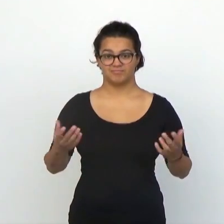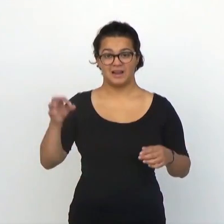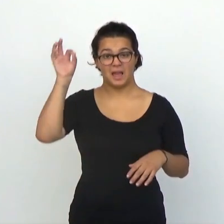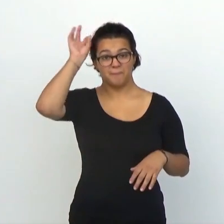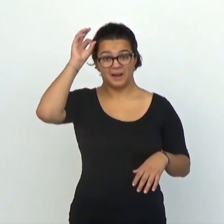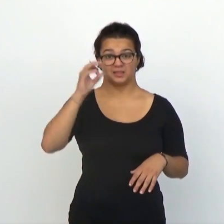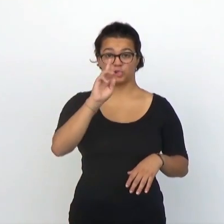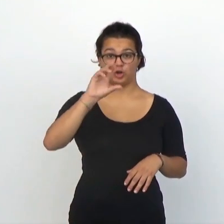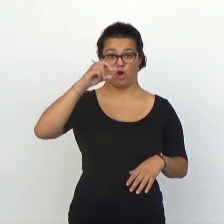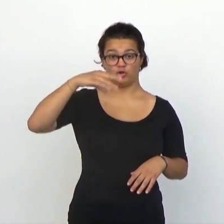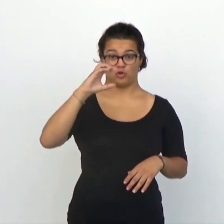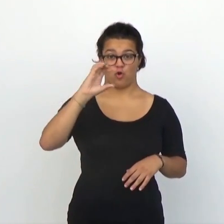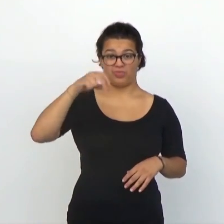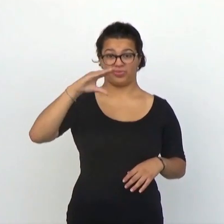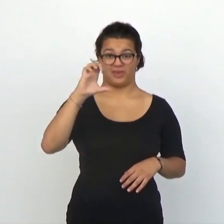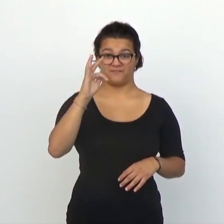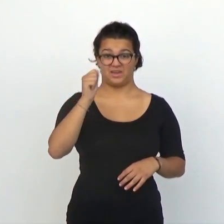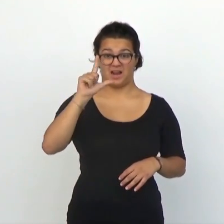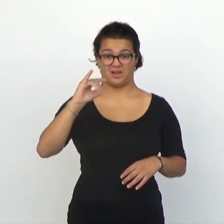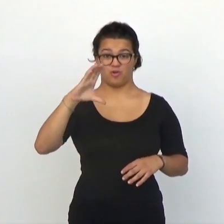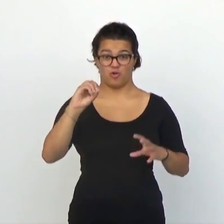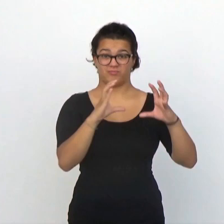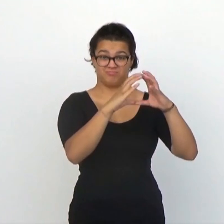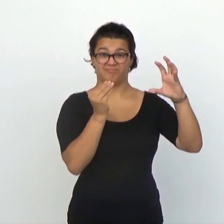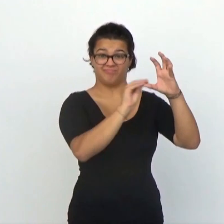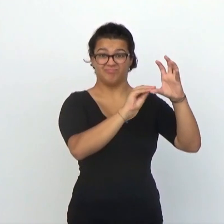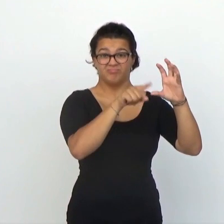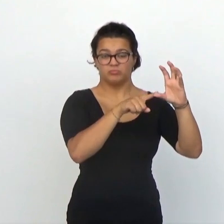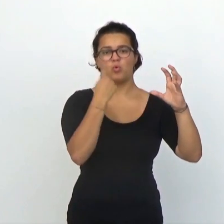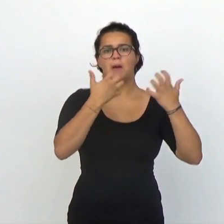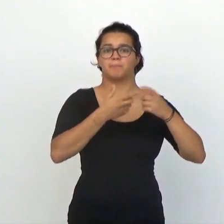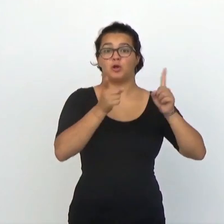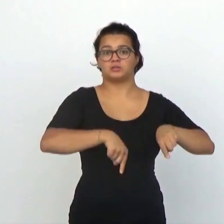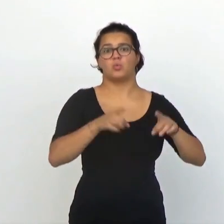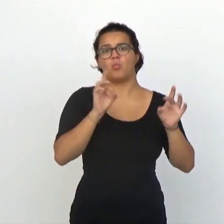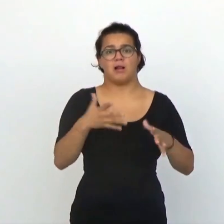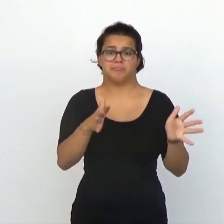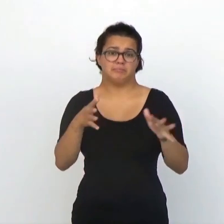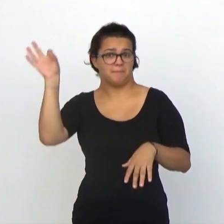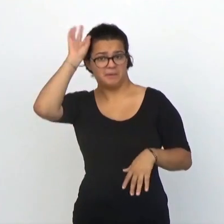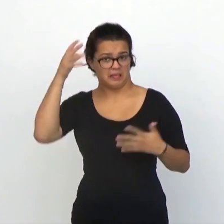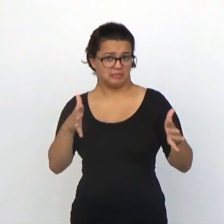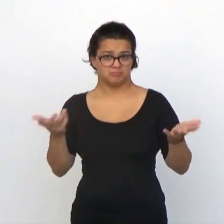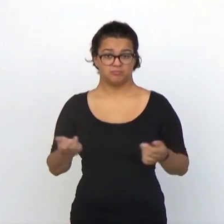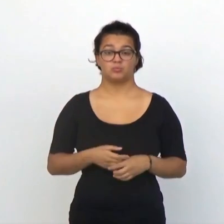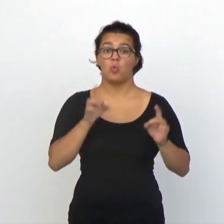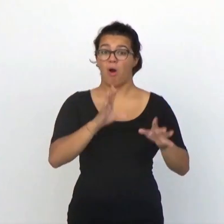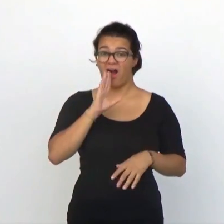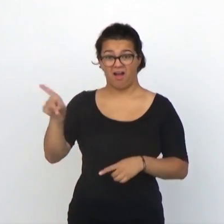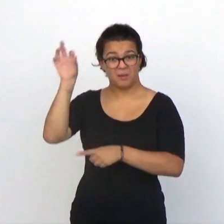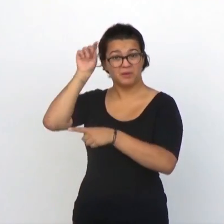Un implante troncoencefálico es una prótesis parecida en muchos aspectos a un implante coclear. Igual que este el implante